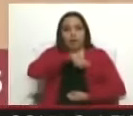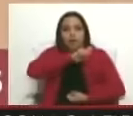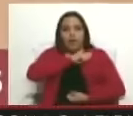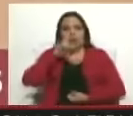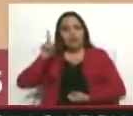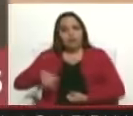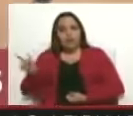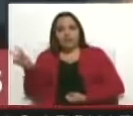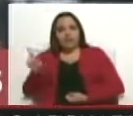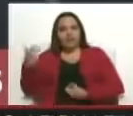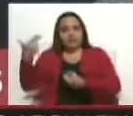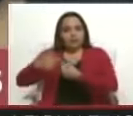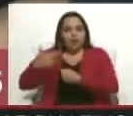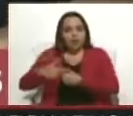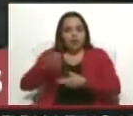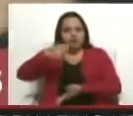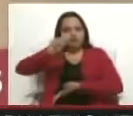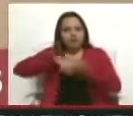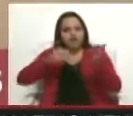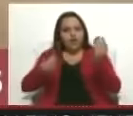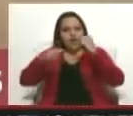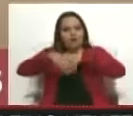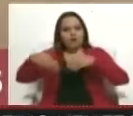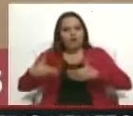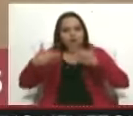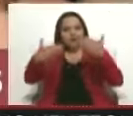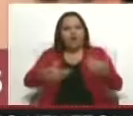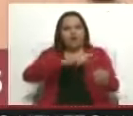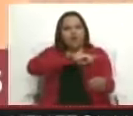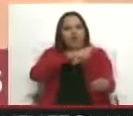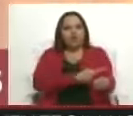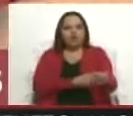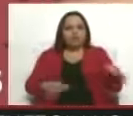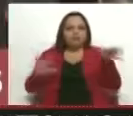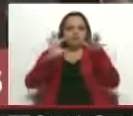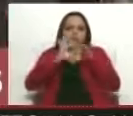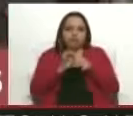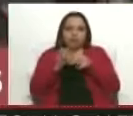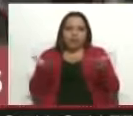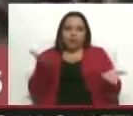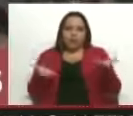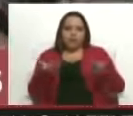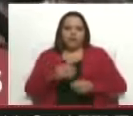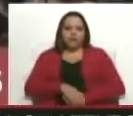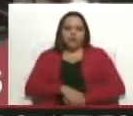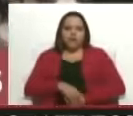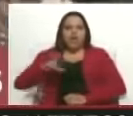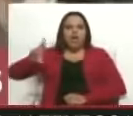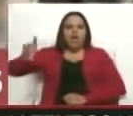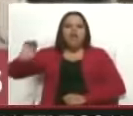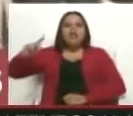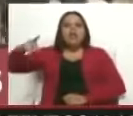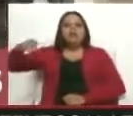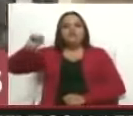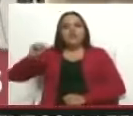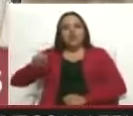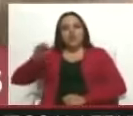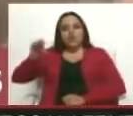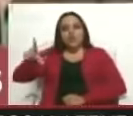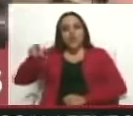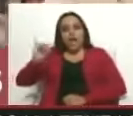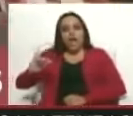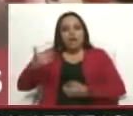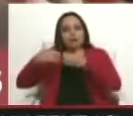avanzando en el fortalecimiento de alianzas mutuas. Repsol es la principal petrolera española y el día de hoy estuvo